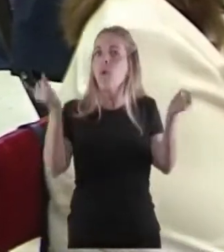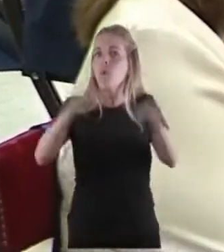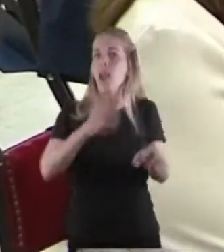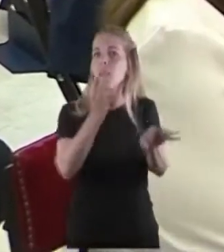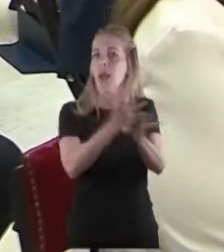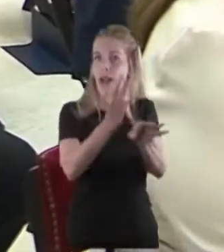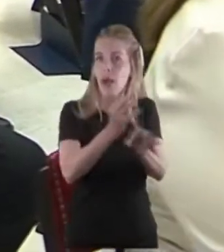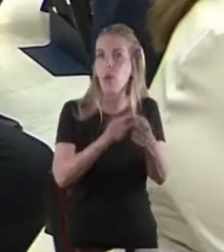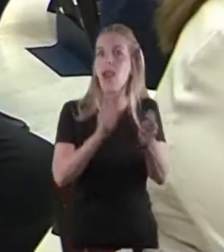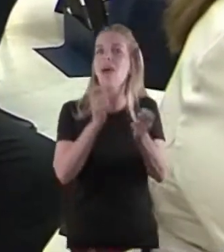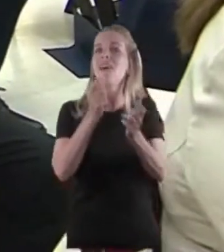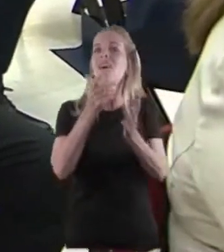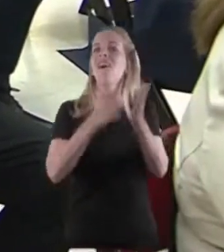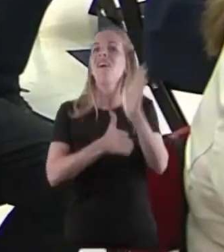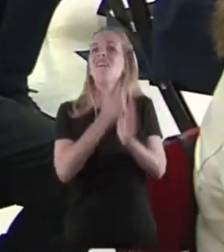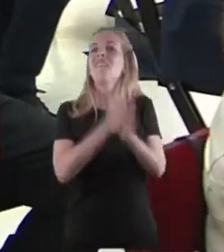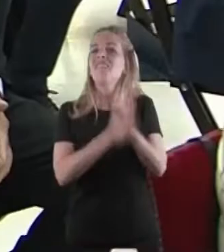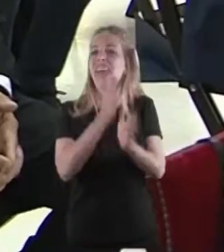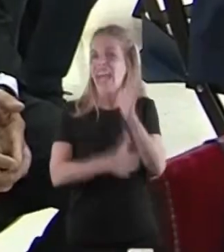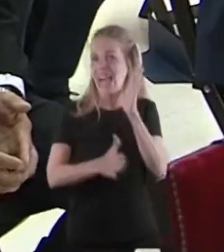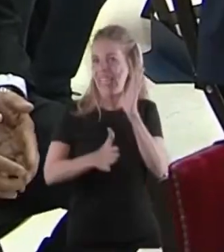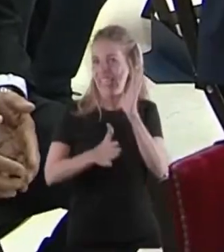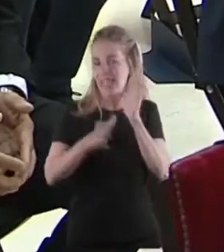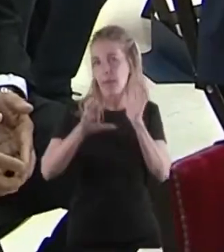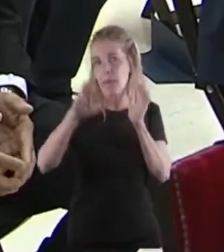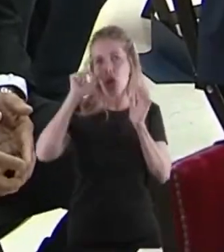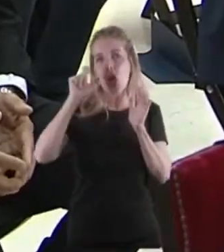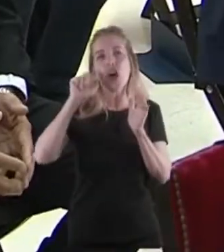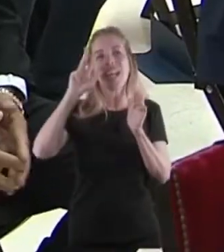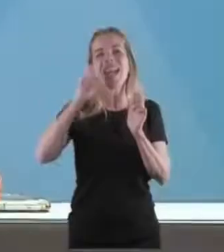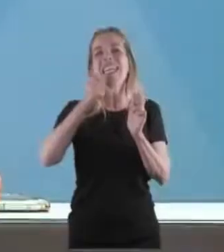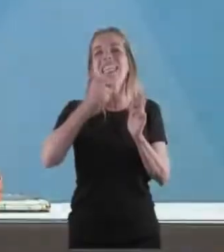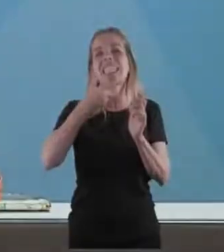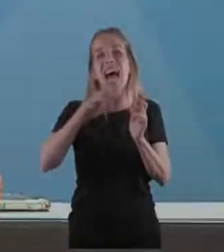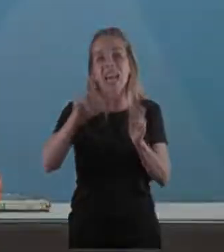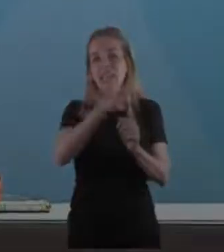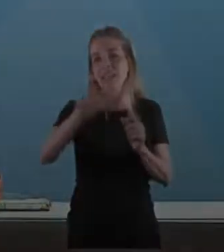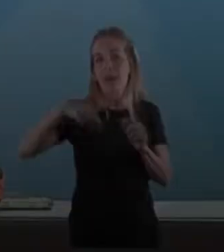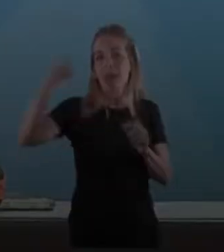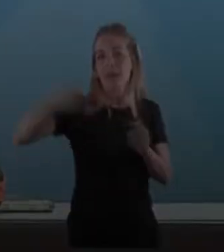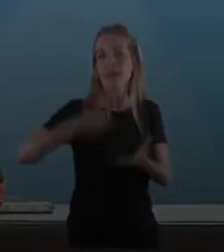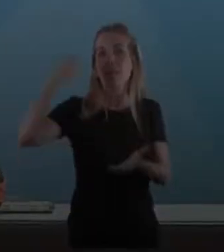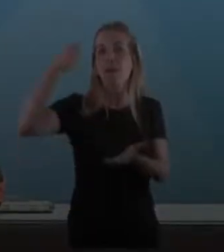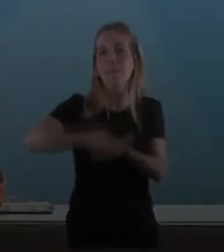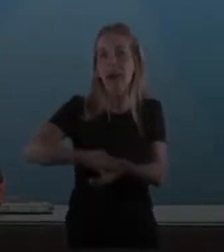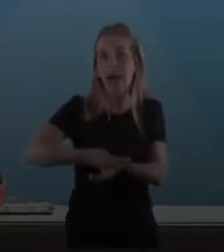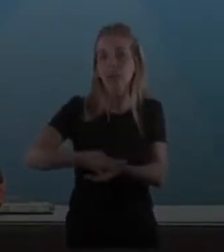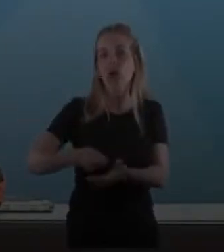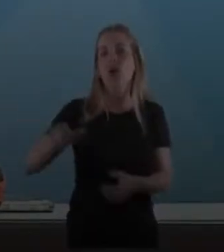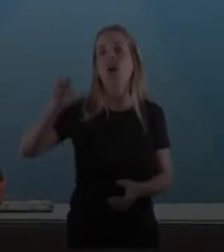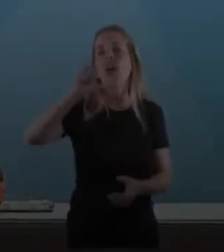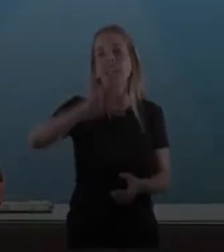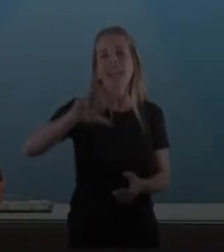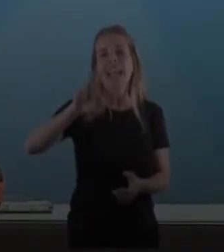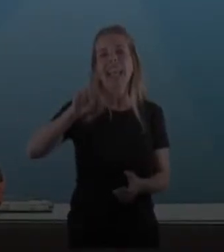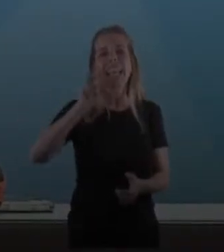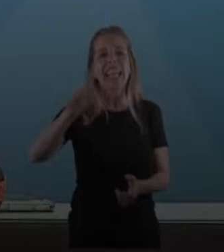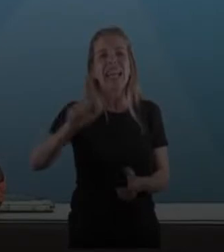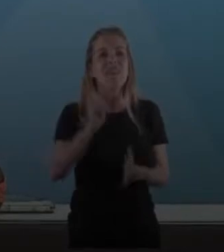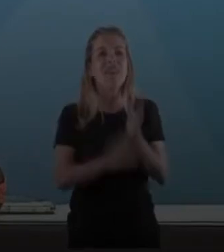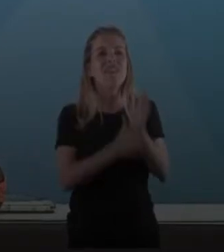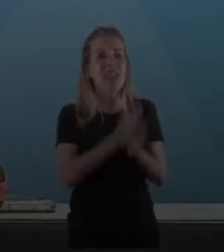estaremos pagando las primeras 330.000 becas que el Presidente anunció a mitad de